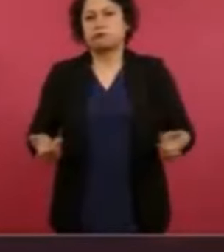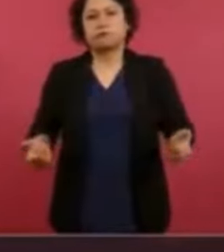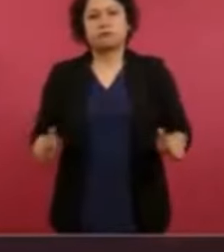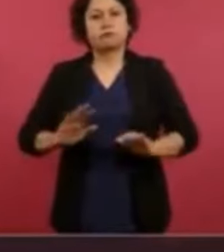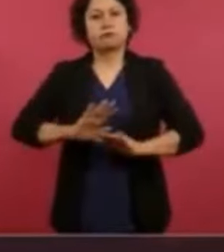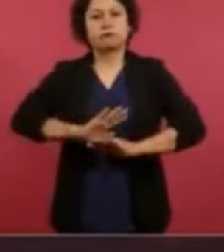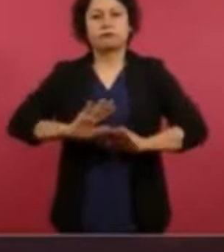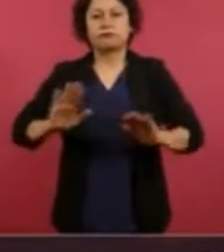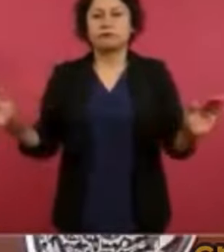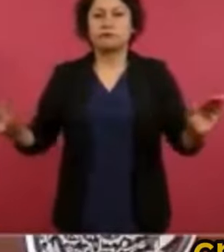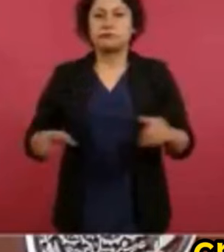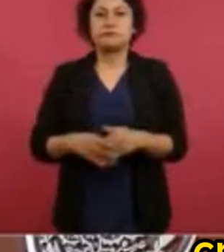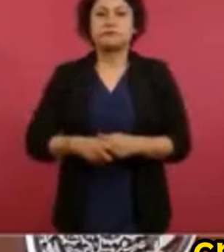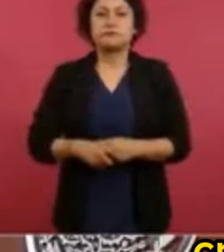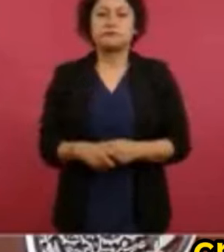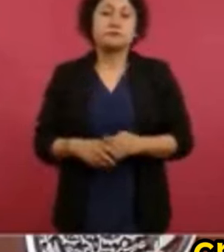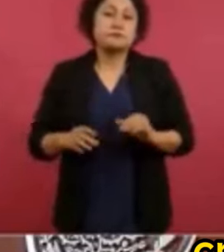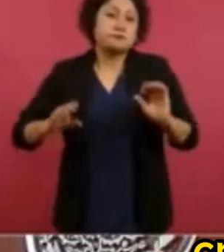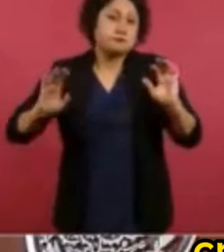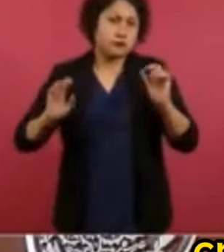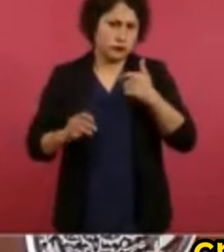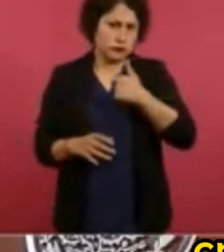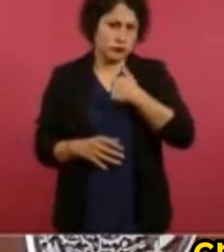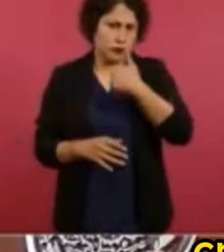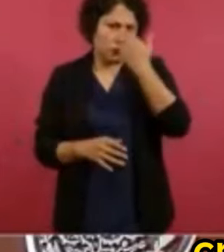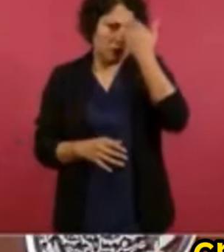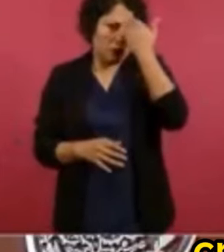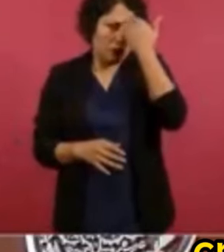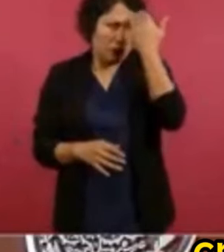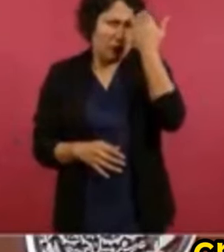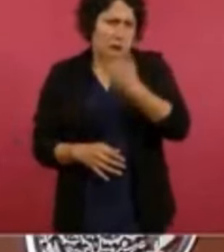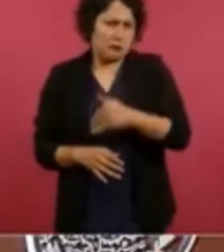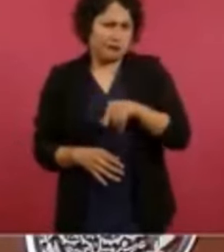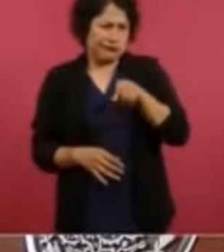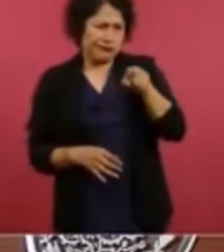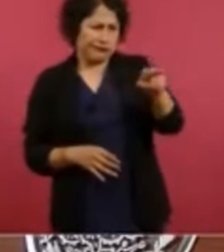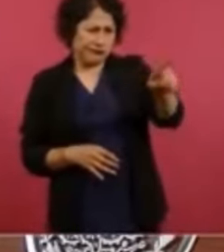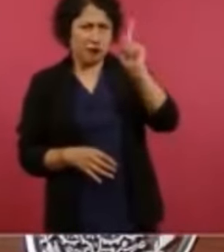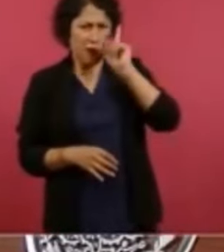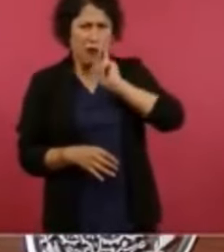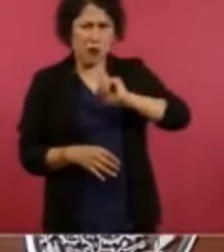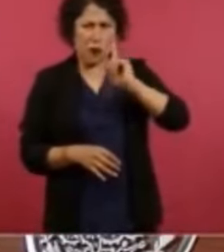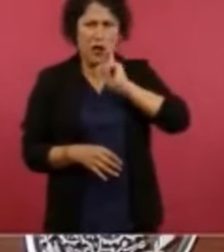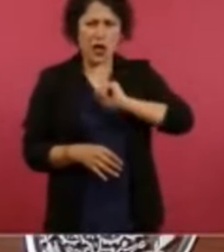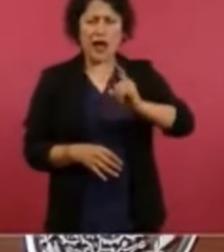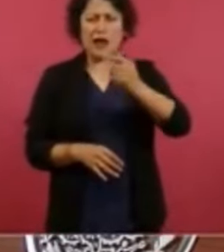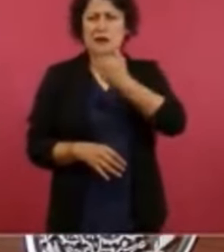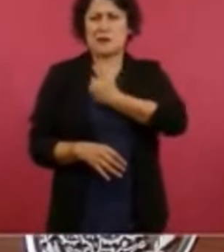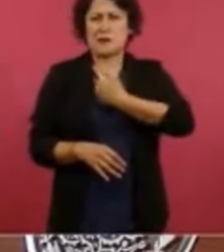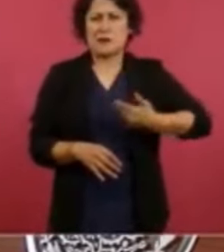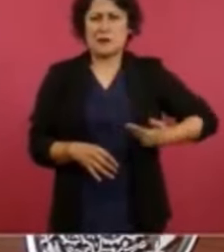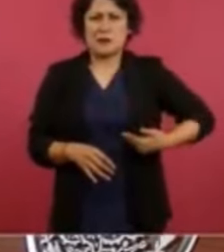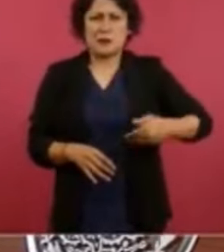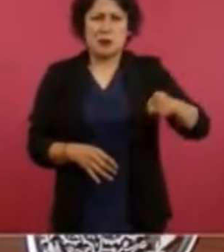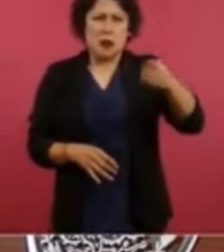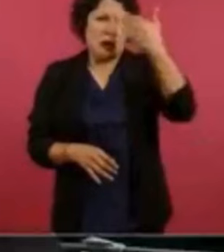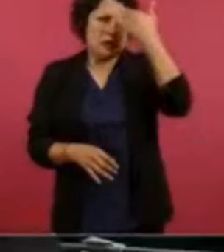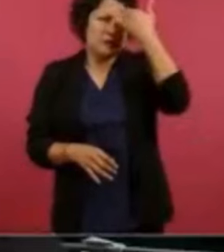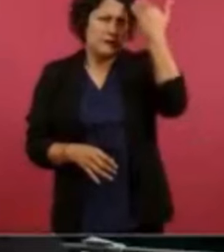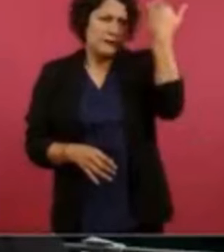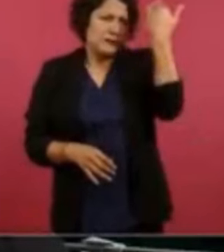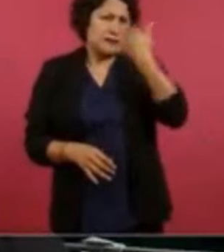Yo creo que ella sabe muy bien, conoce quién puede ayudarla